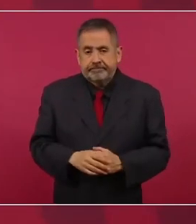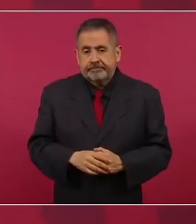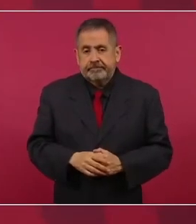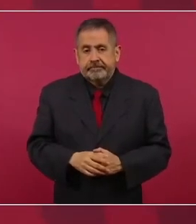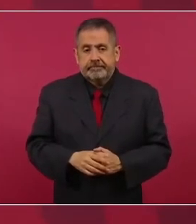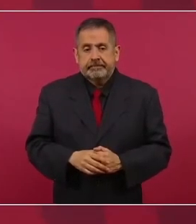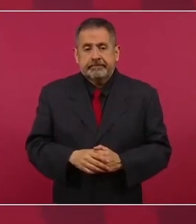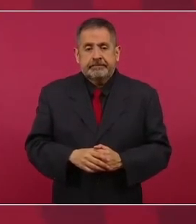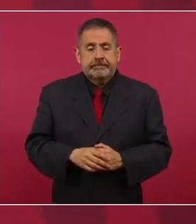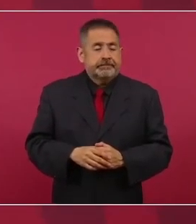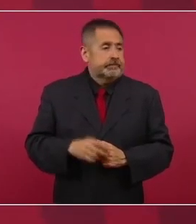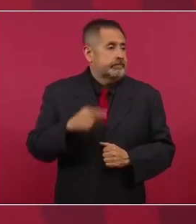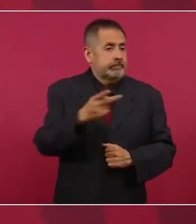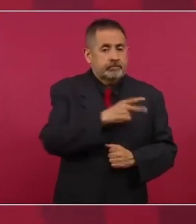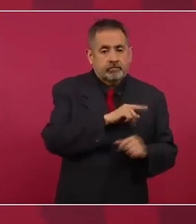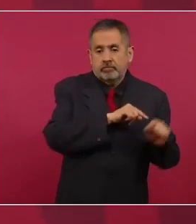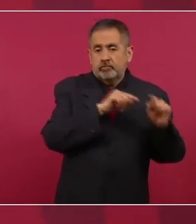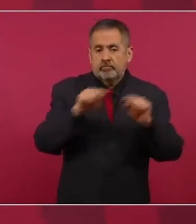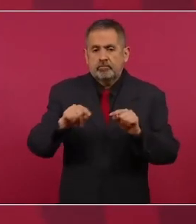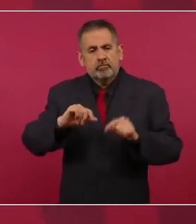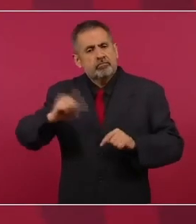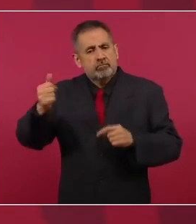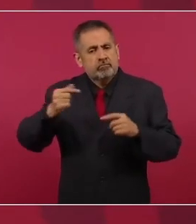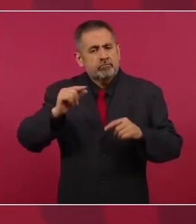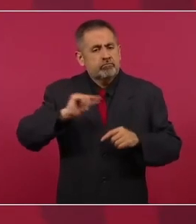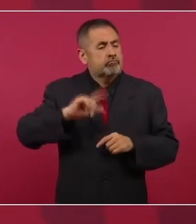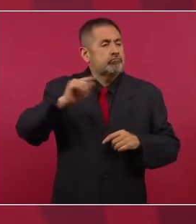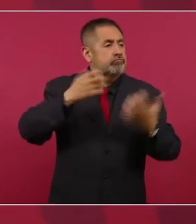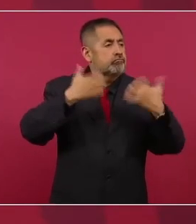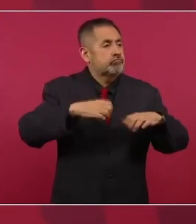estuvieron otros empresarios,